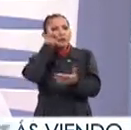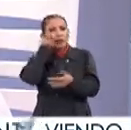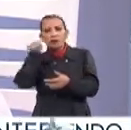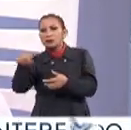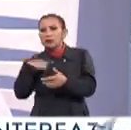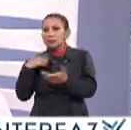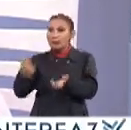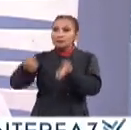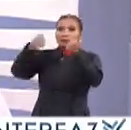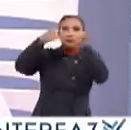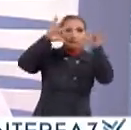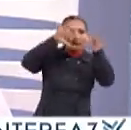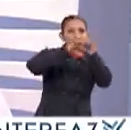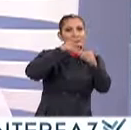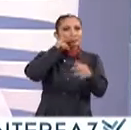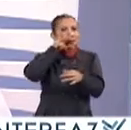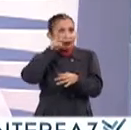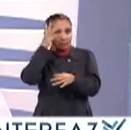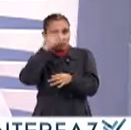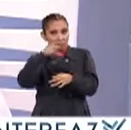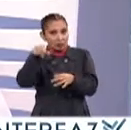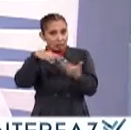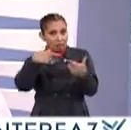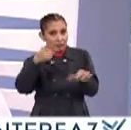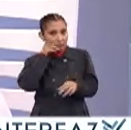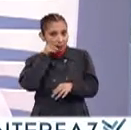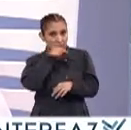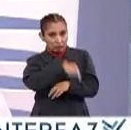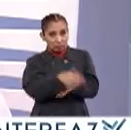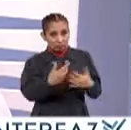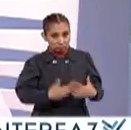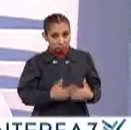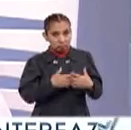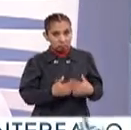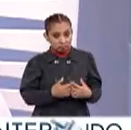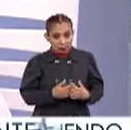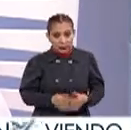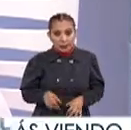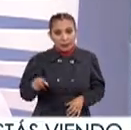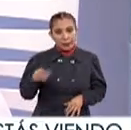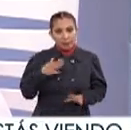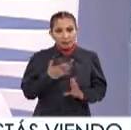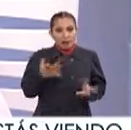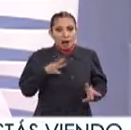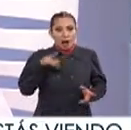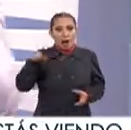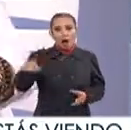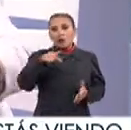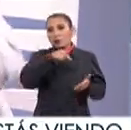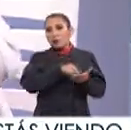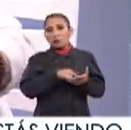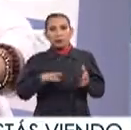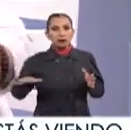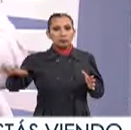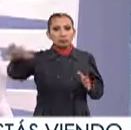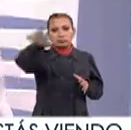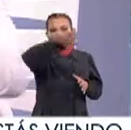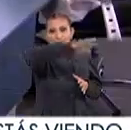conocimiento Arquitectónico En general La arquitectura Está muy vinculada Con la industria Vitivinícola Pues porque hay Lagares Hay